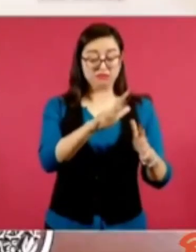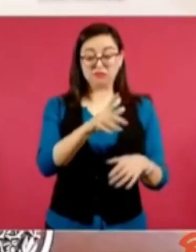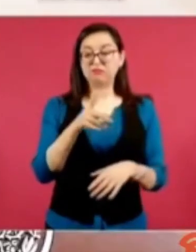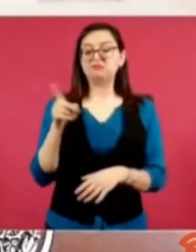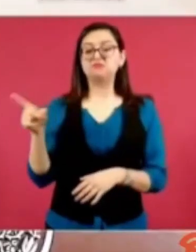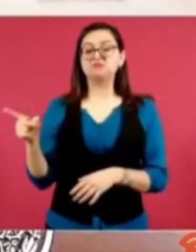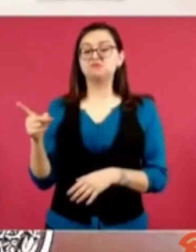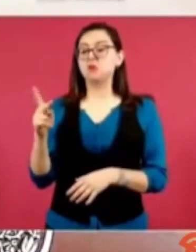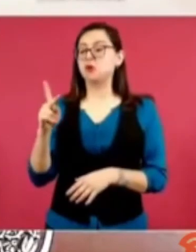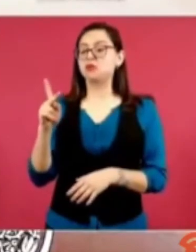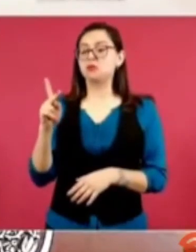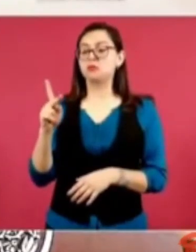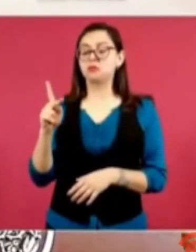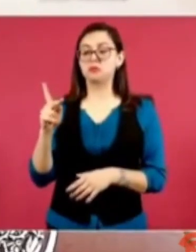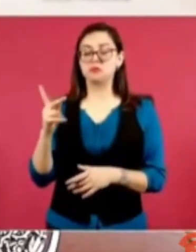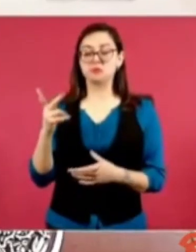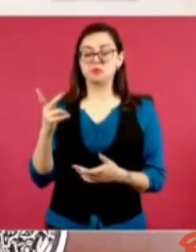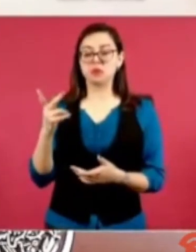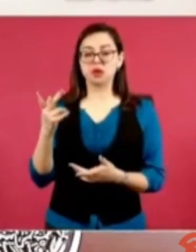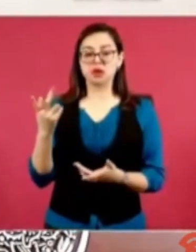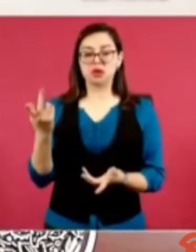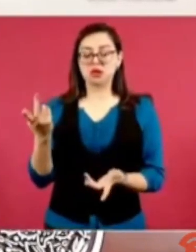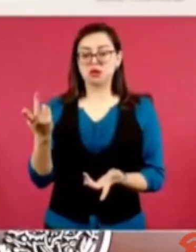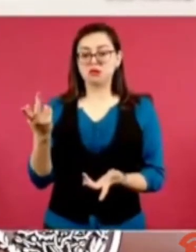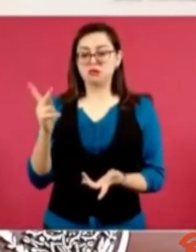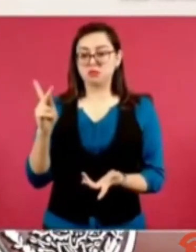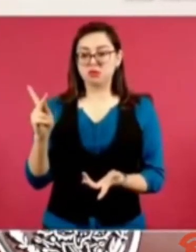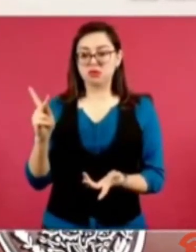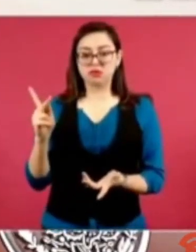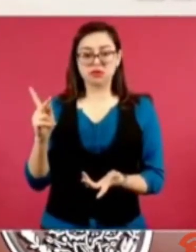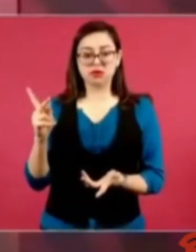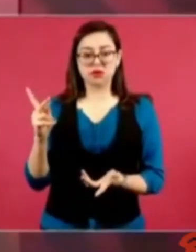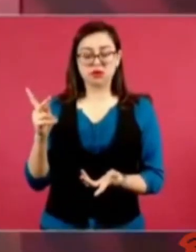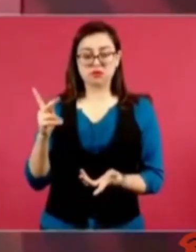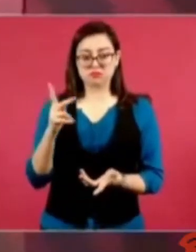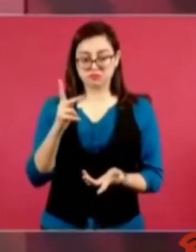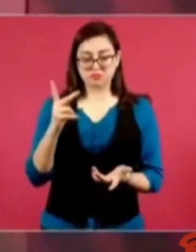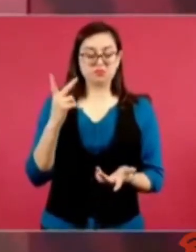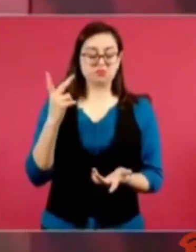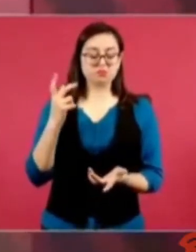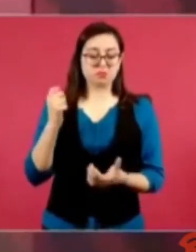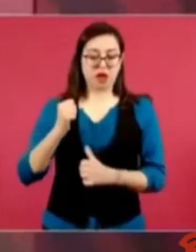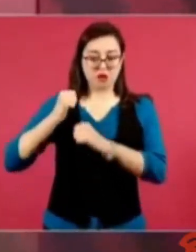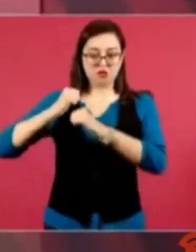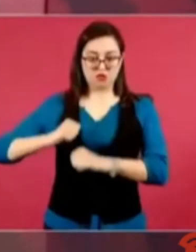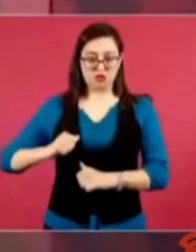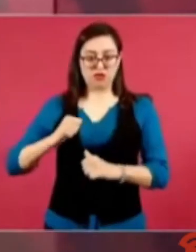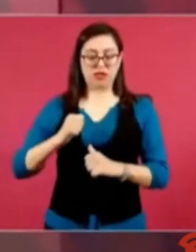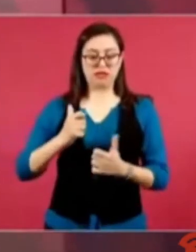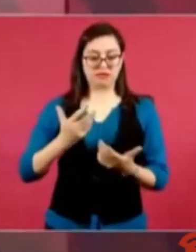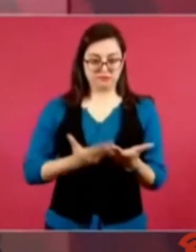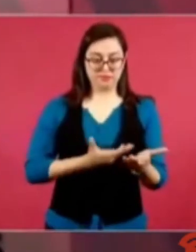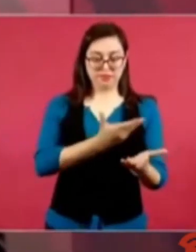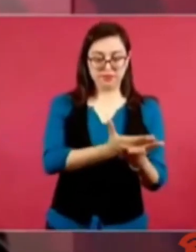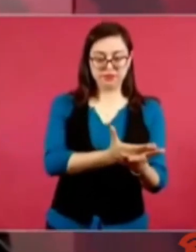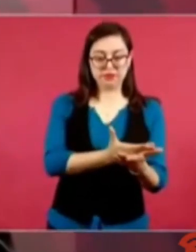lo que había enviado como reforma el Poder Ejecutivo.